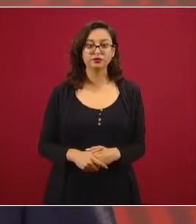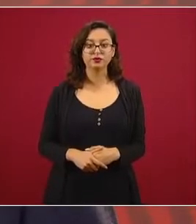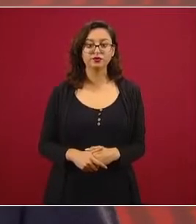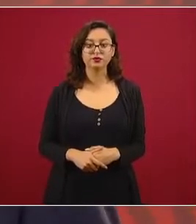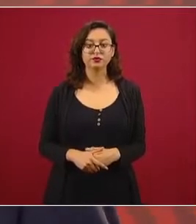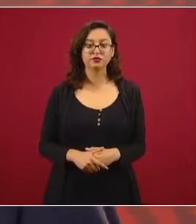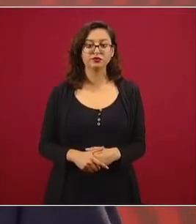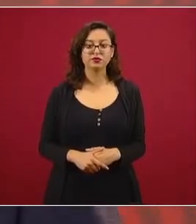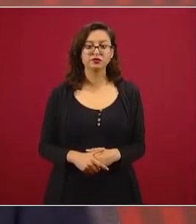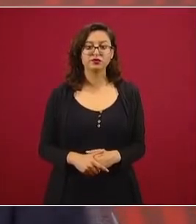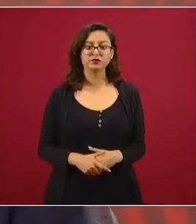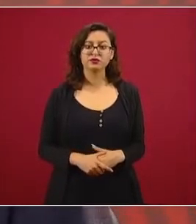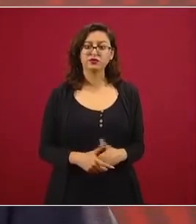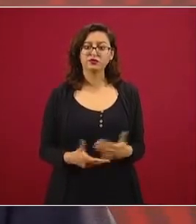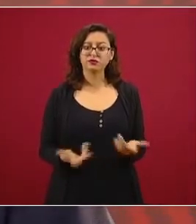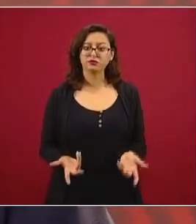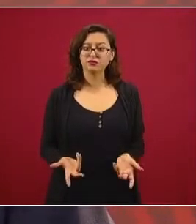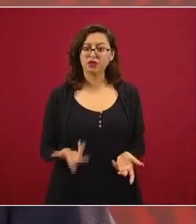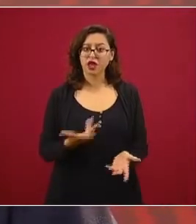molestarnos